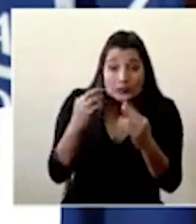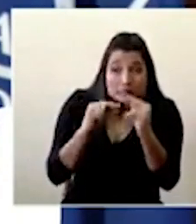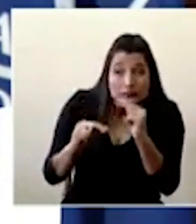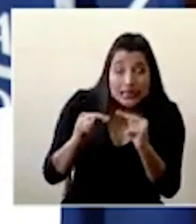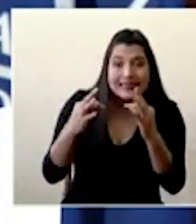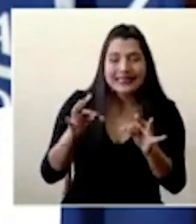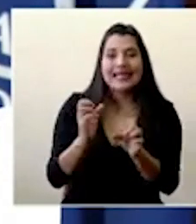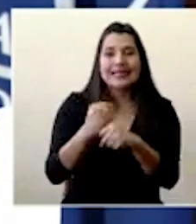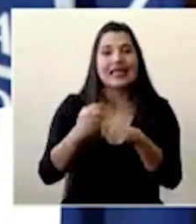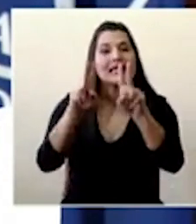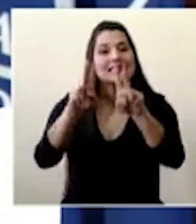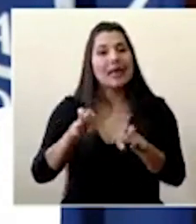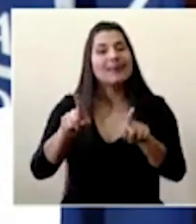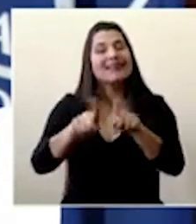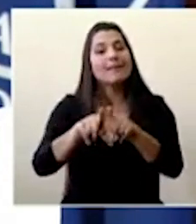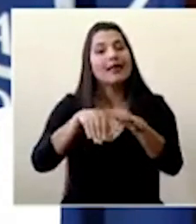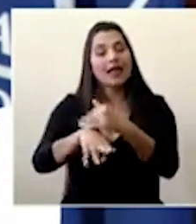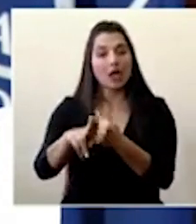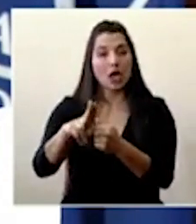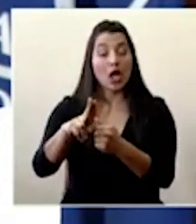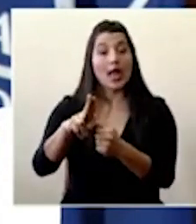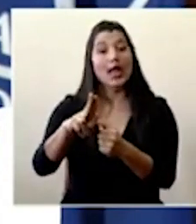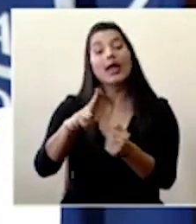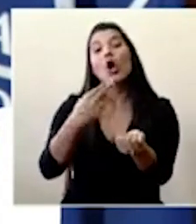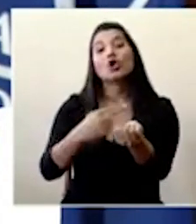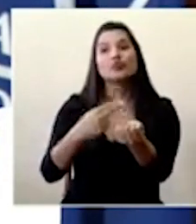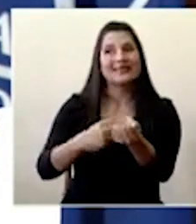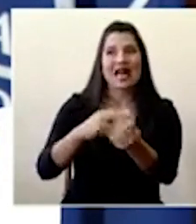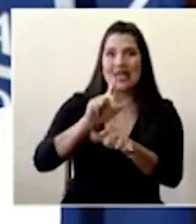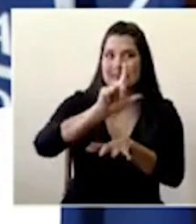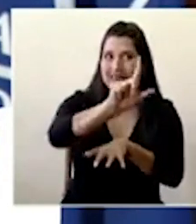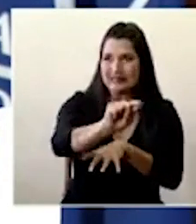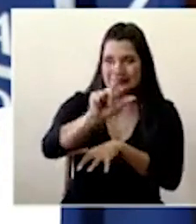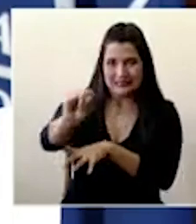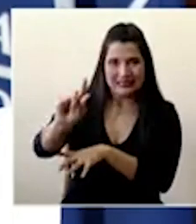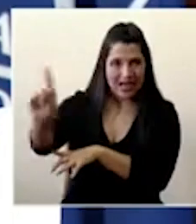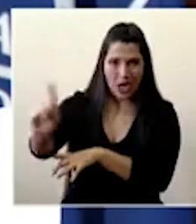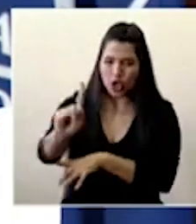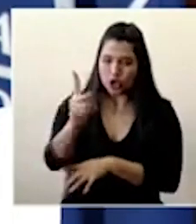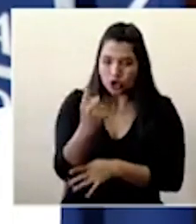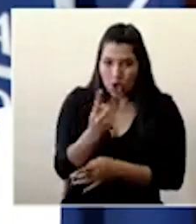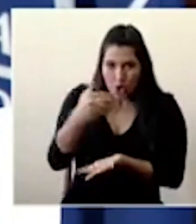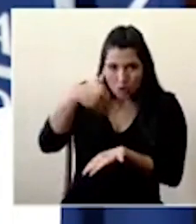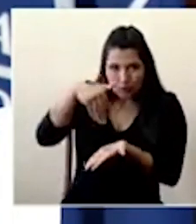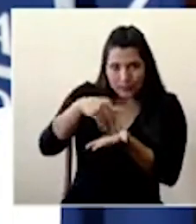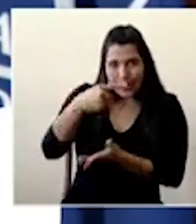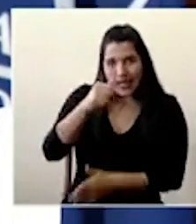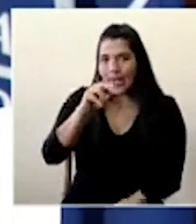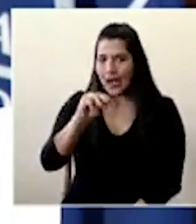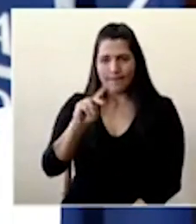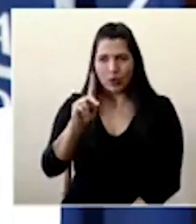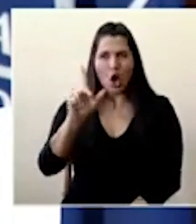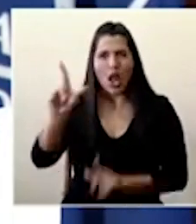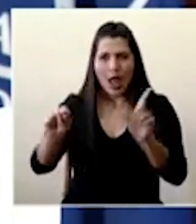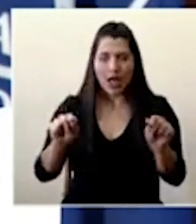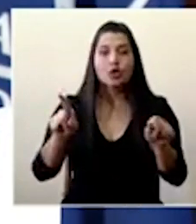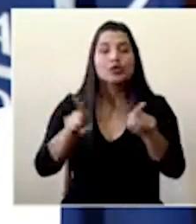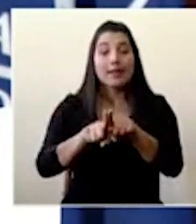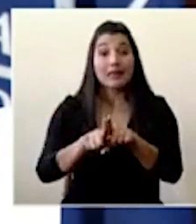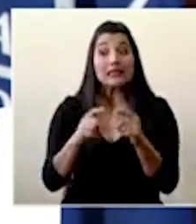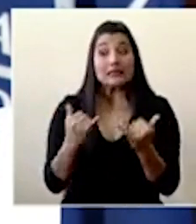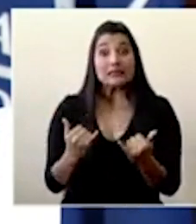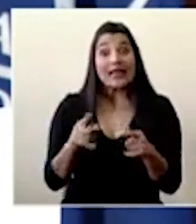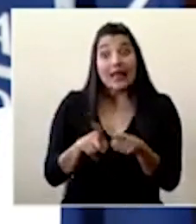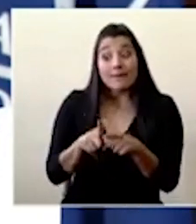necesarias ya también incluso la OPS OMS está haciendo también una posibilidad de una compra importante de